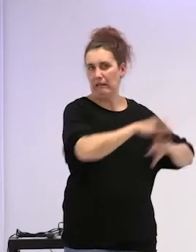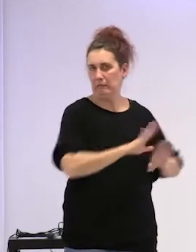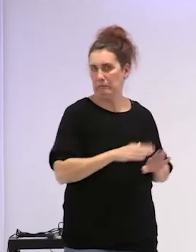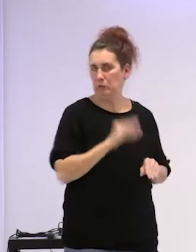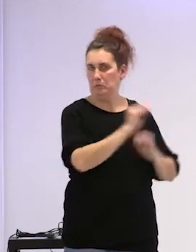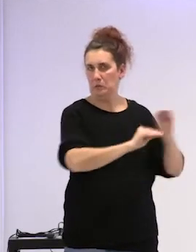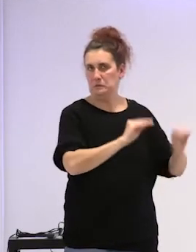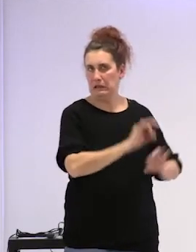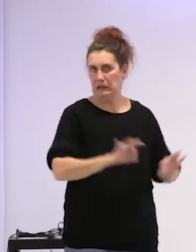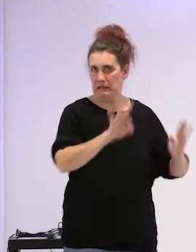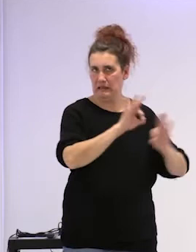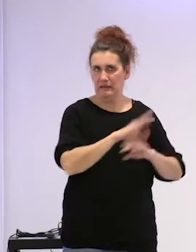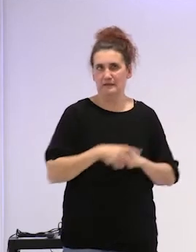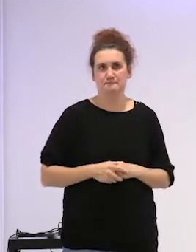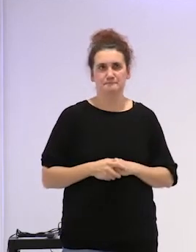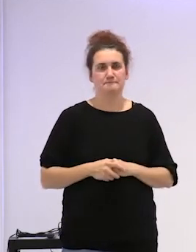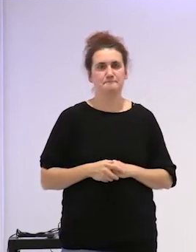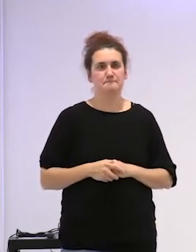preguntó